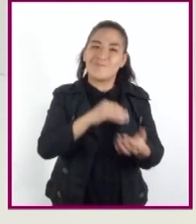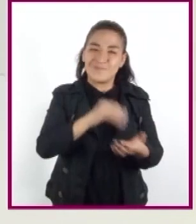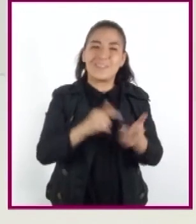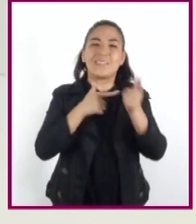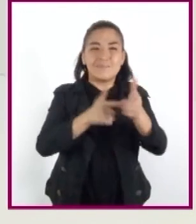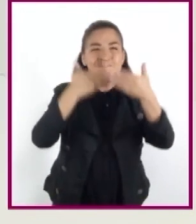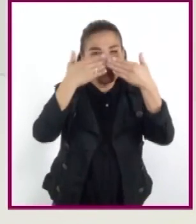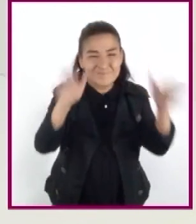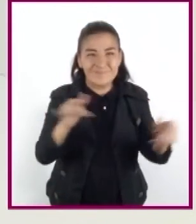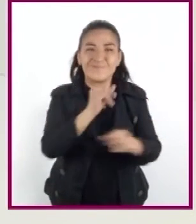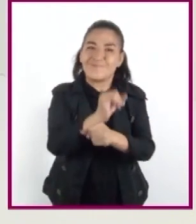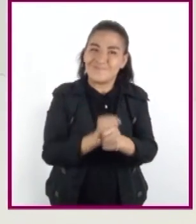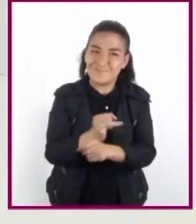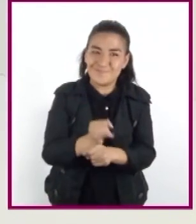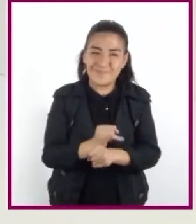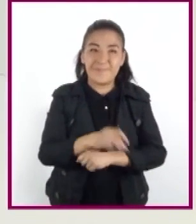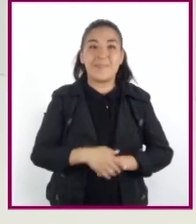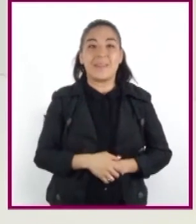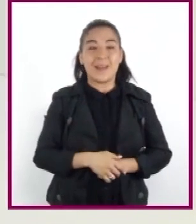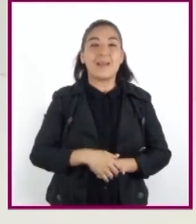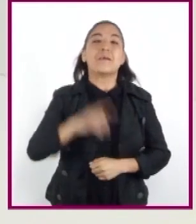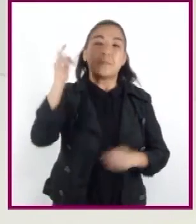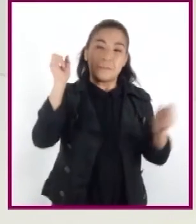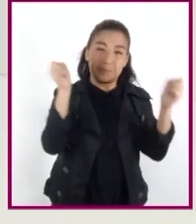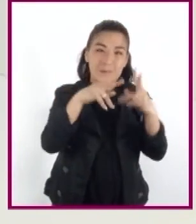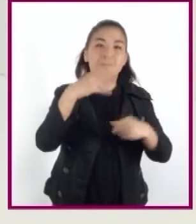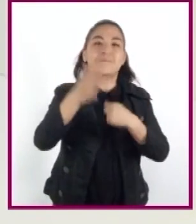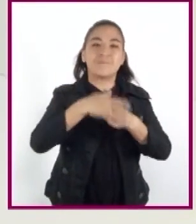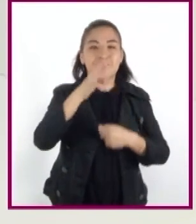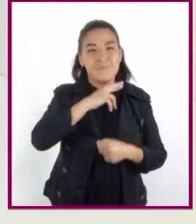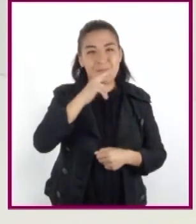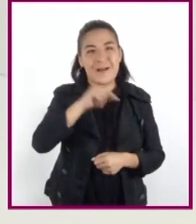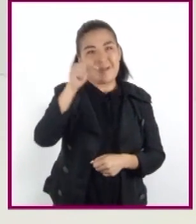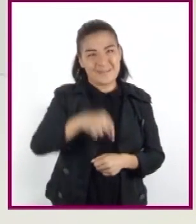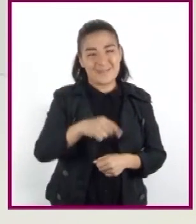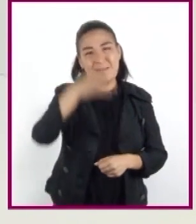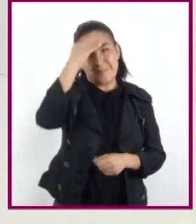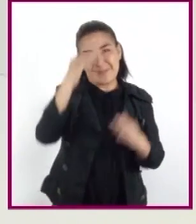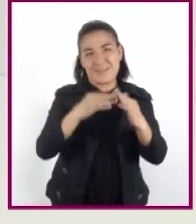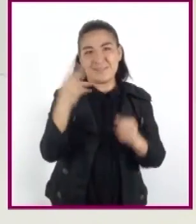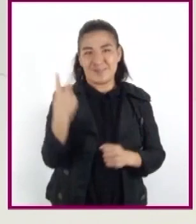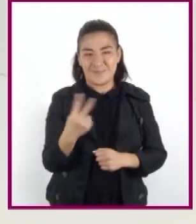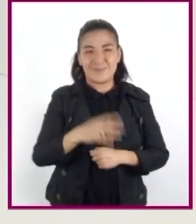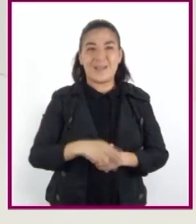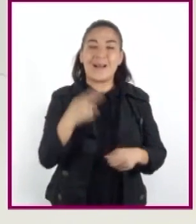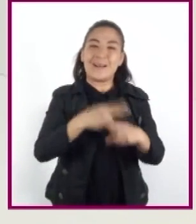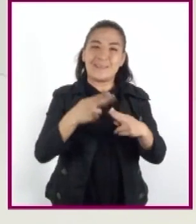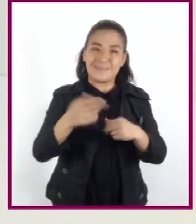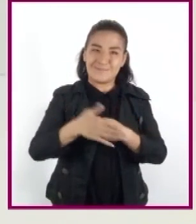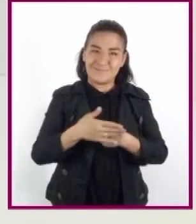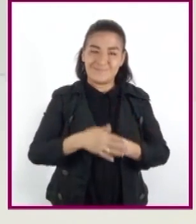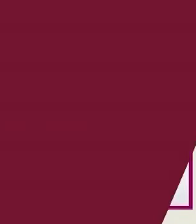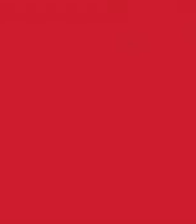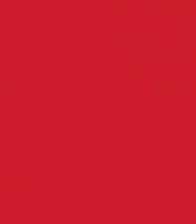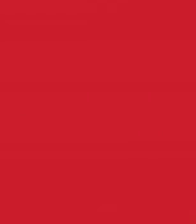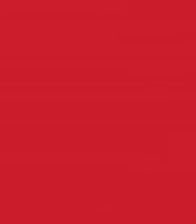por explorar y descubrir. Así que nos vemos muy pronto aquí en Aprende en Casa 2. Hasta la próxima.